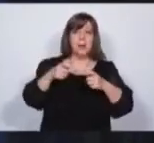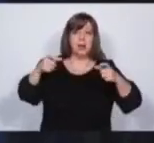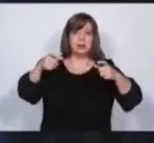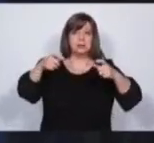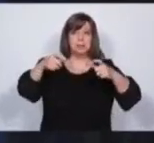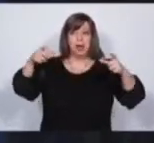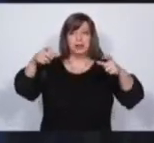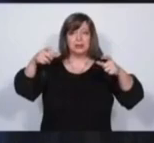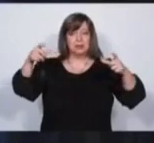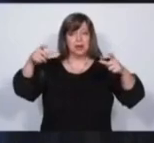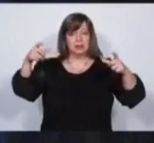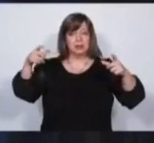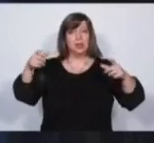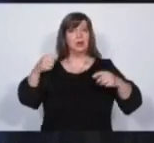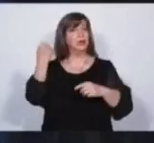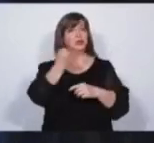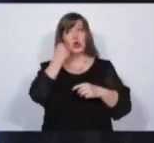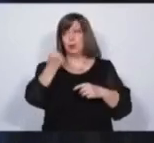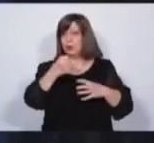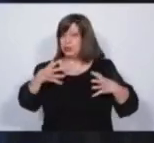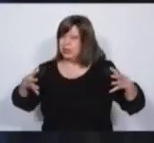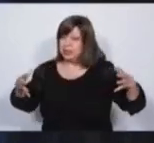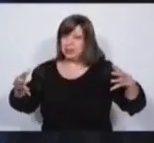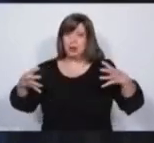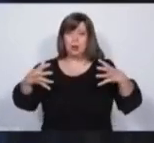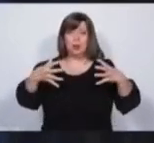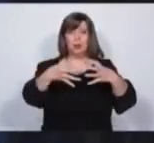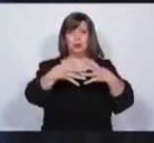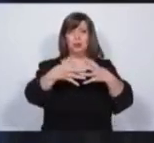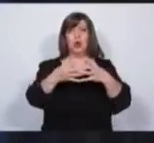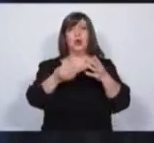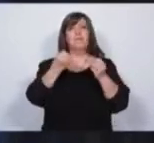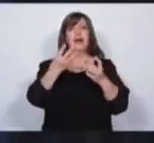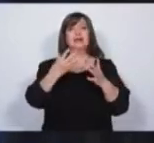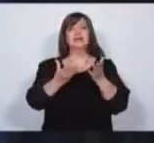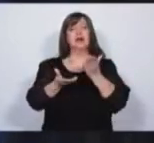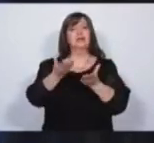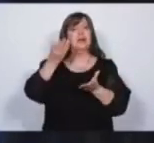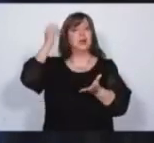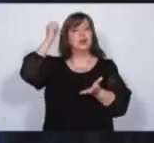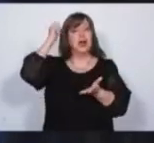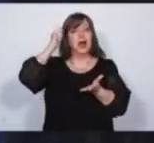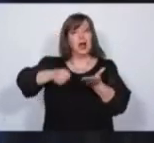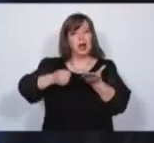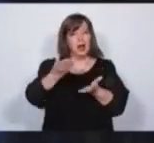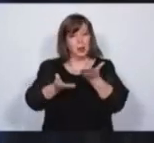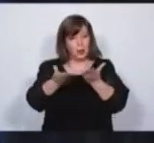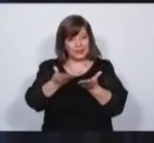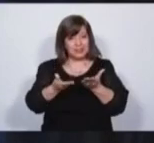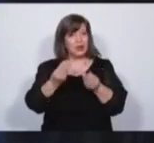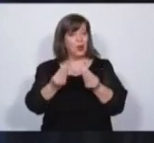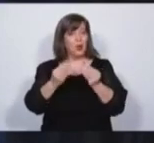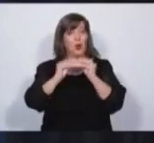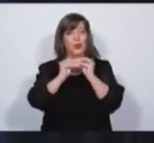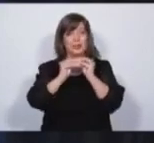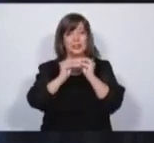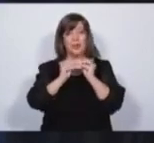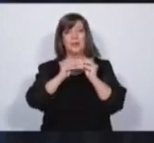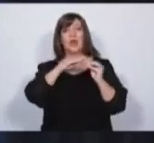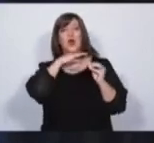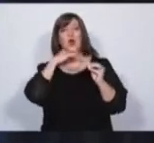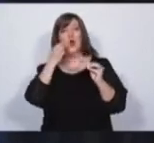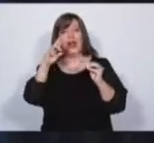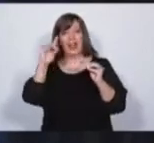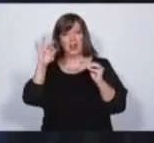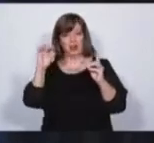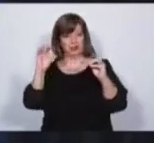Por eso es tan importante universalizar realmente los juicios por jurado, tomar en nuestras manos la protección de los chicos con la